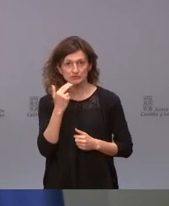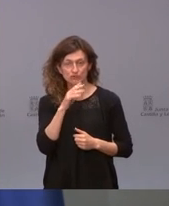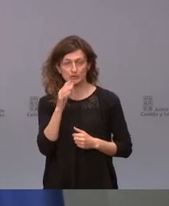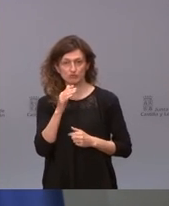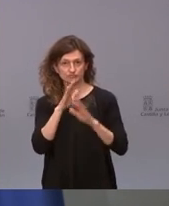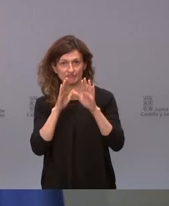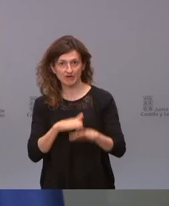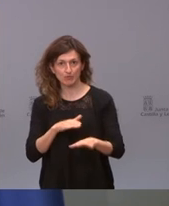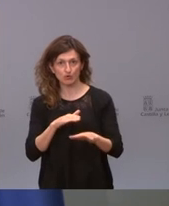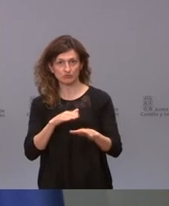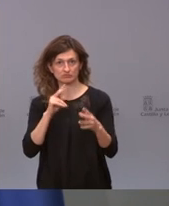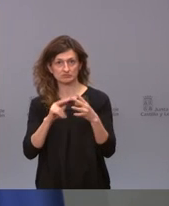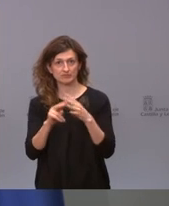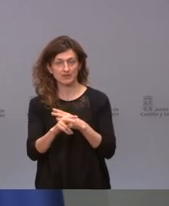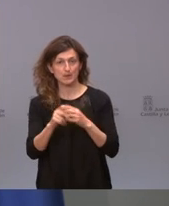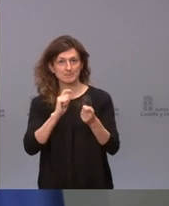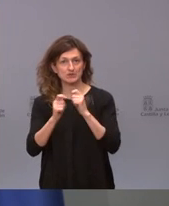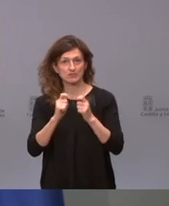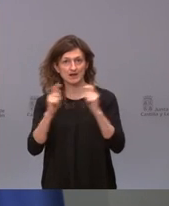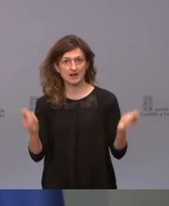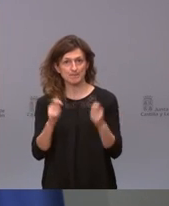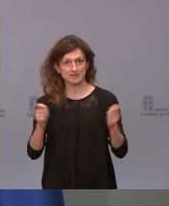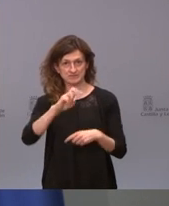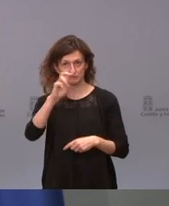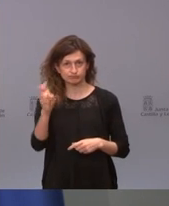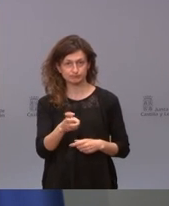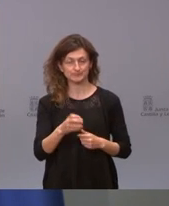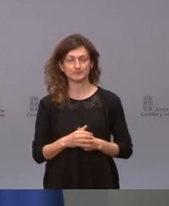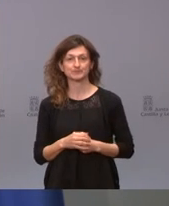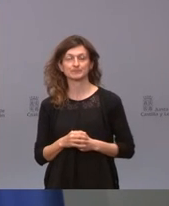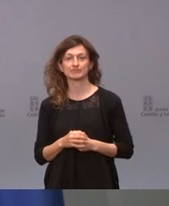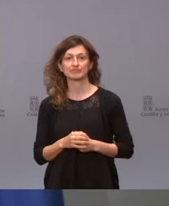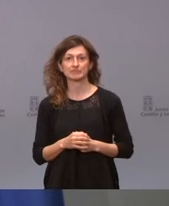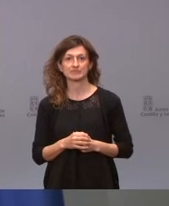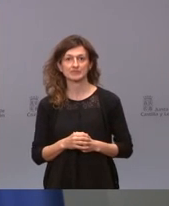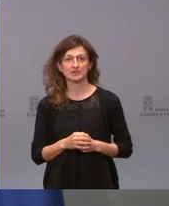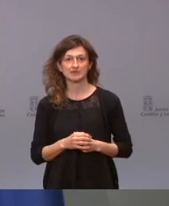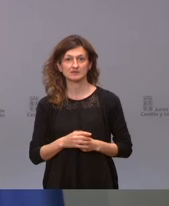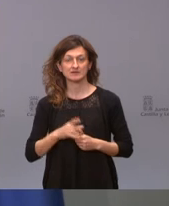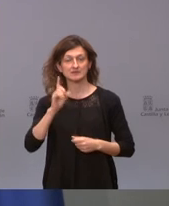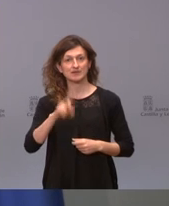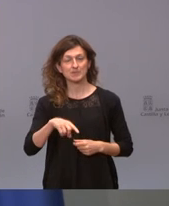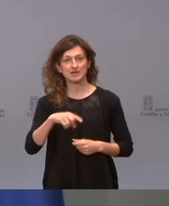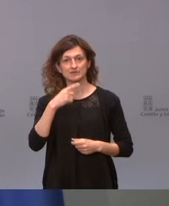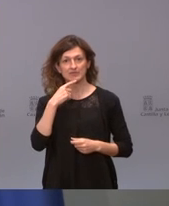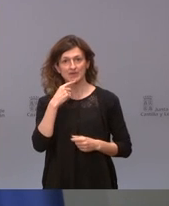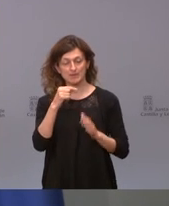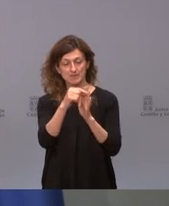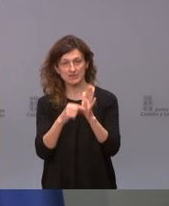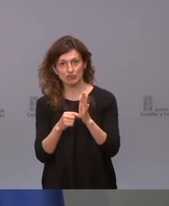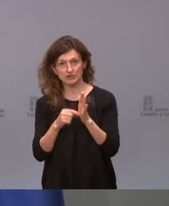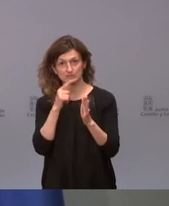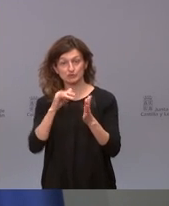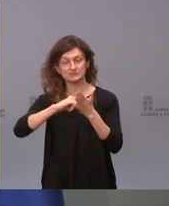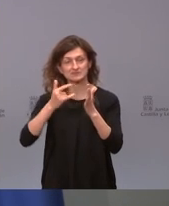accesibilidad de los medios de comunicación a las distintas campañas y se deciden los medidores de sistemas de